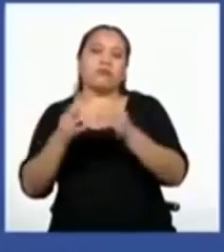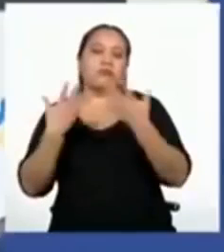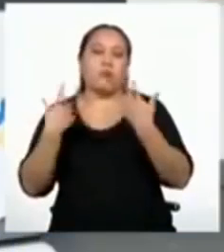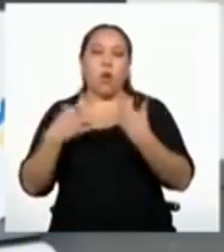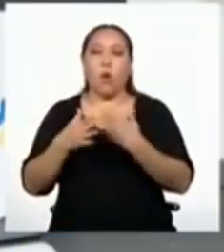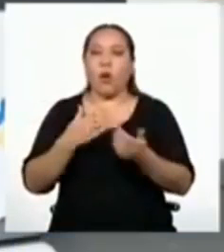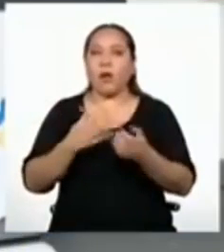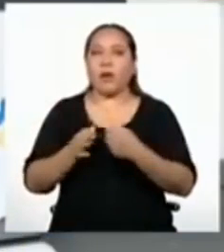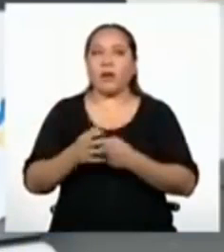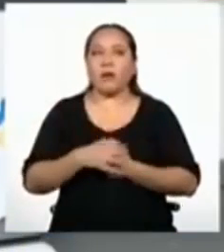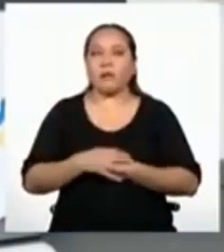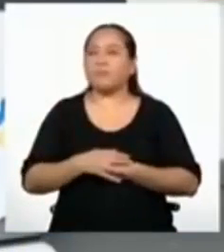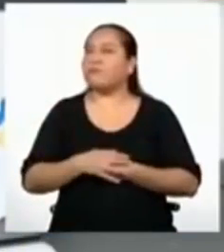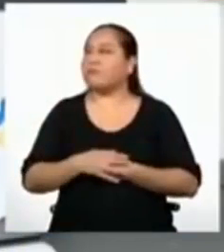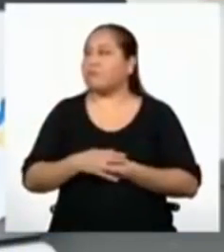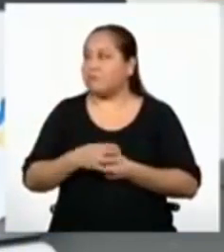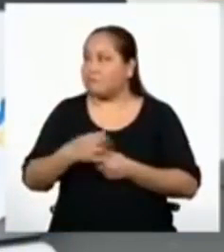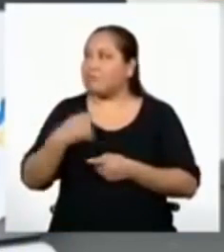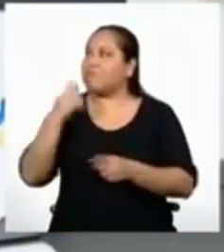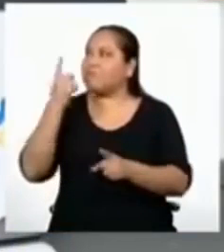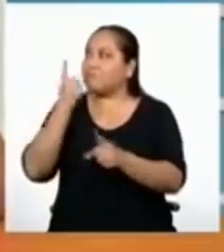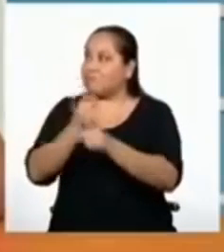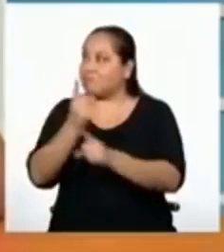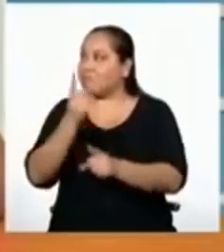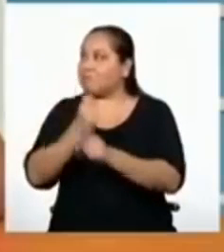Ahora,